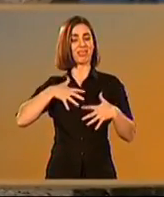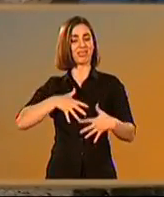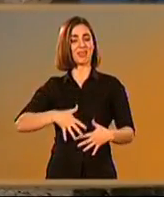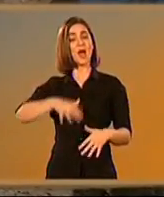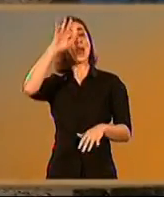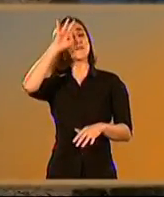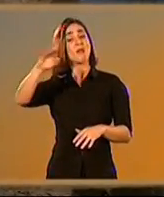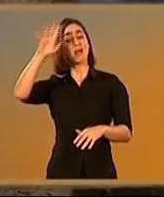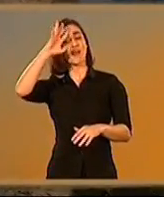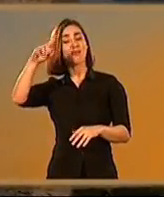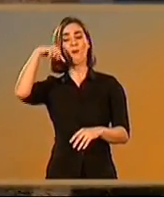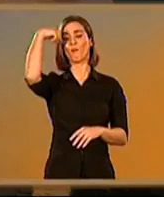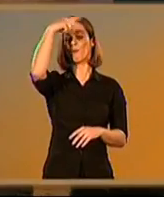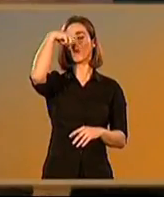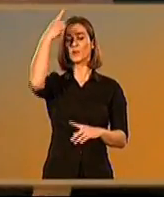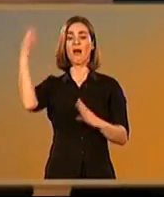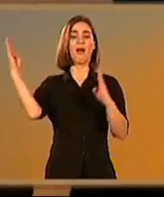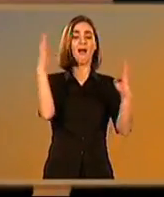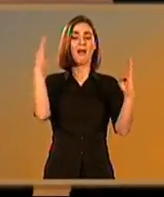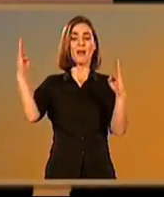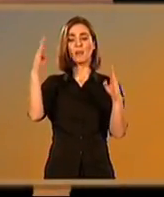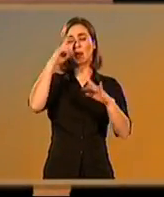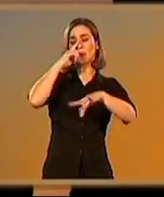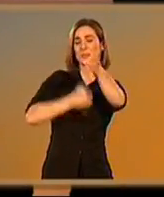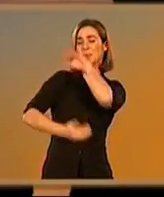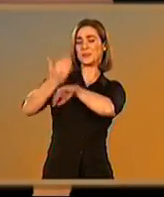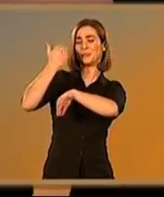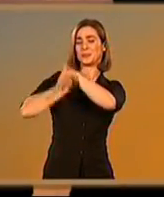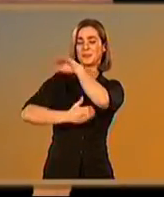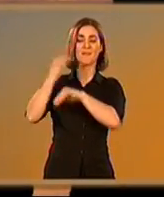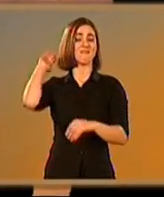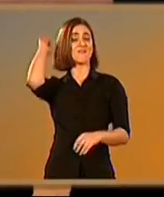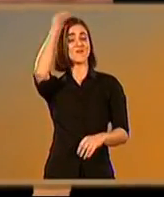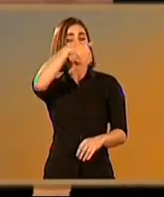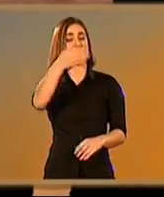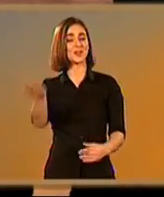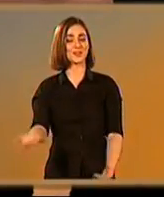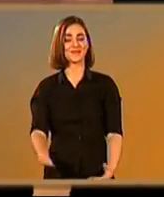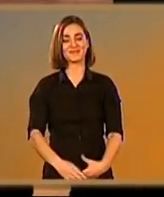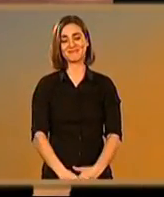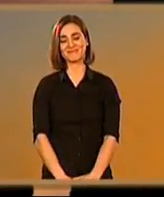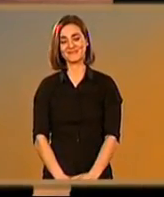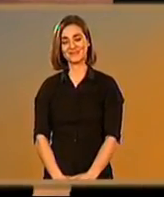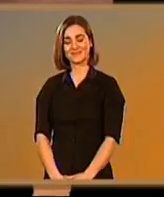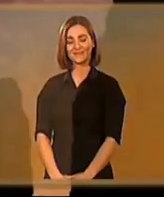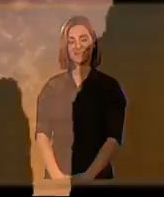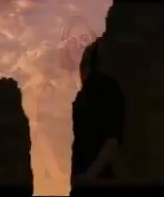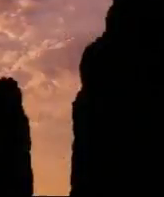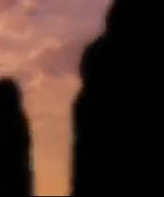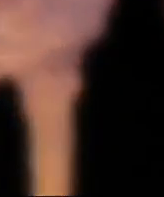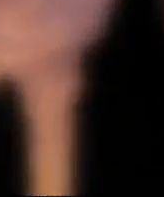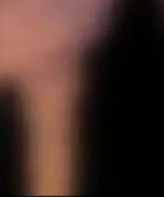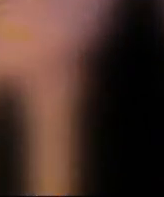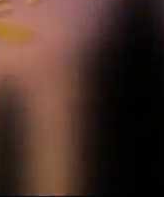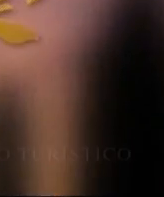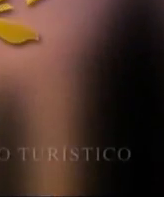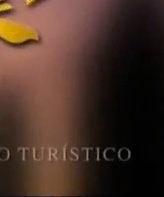imperios de la historia. Hemos querido, en definitiva, sumergirlo en la fascinante aventura de